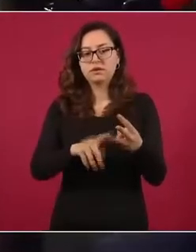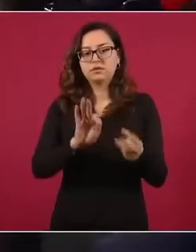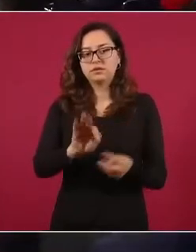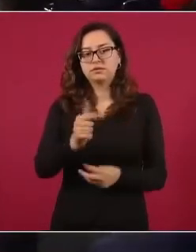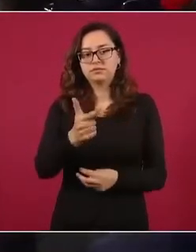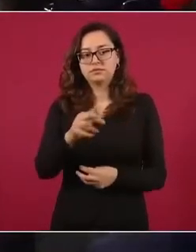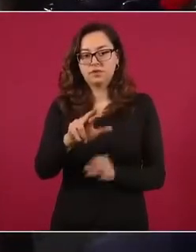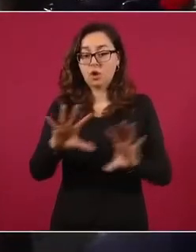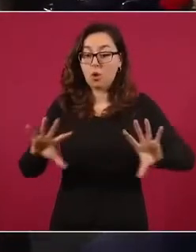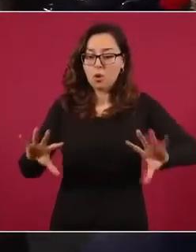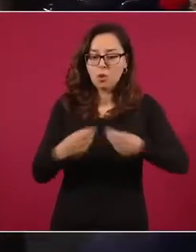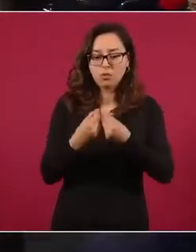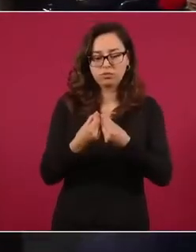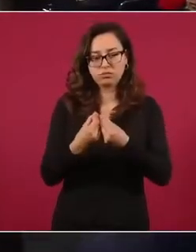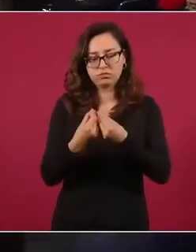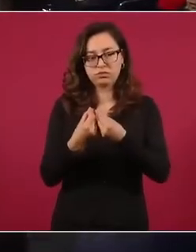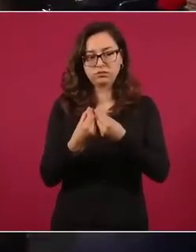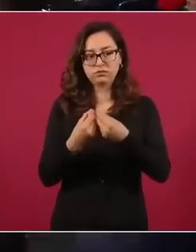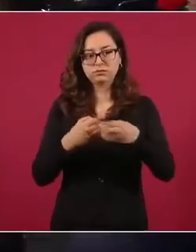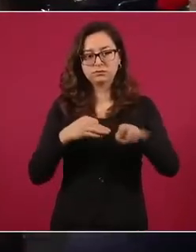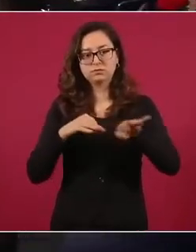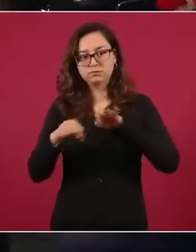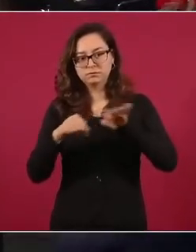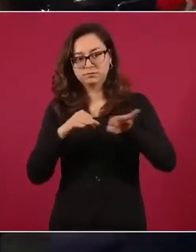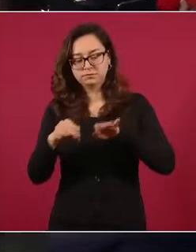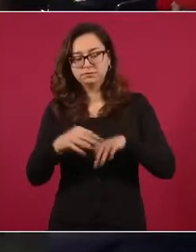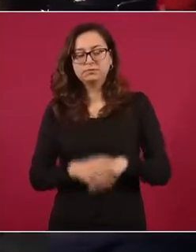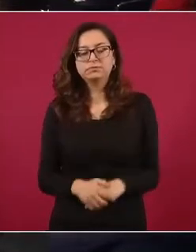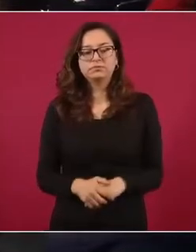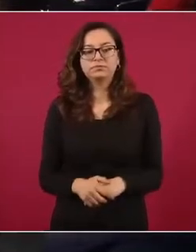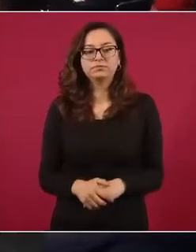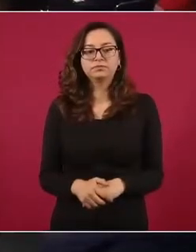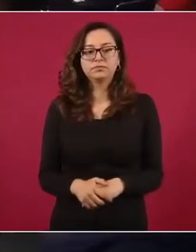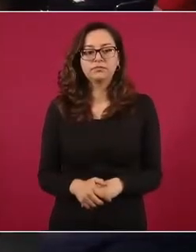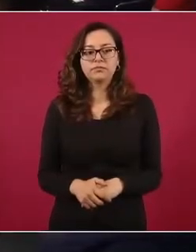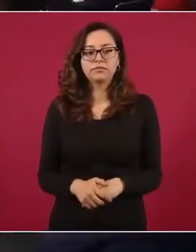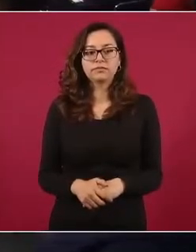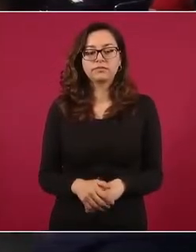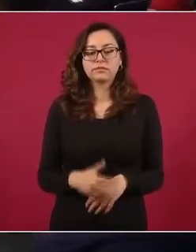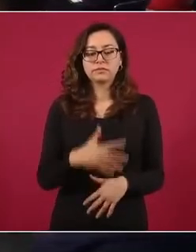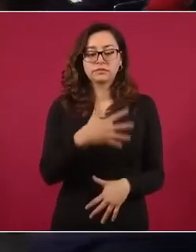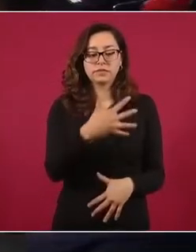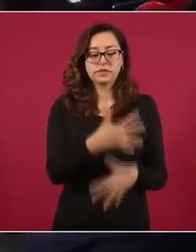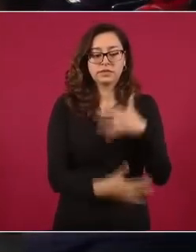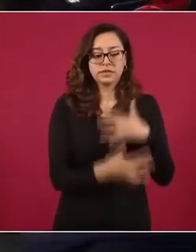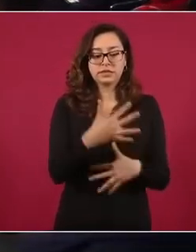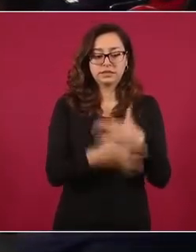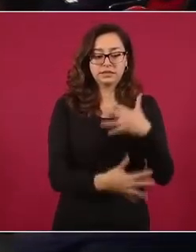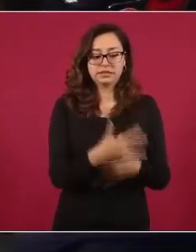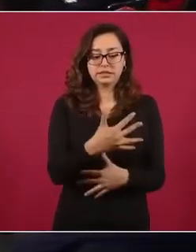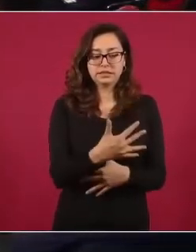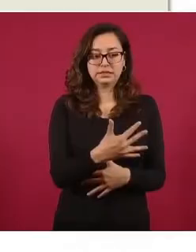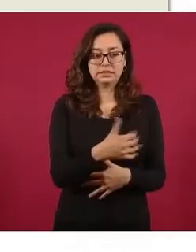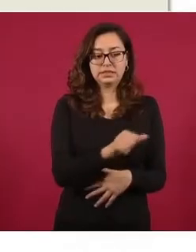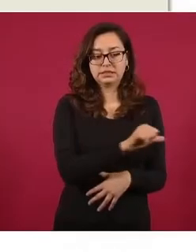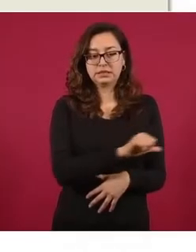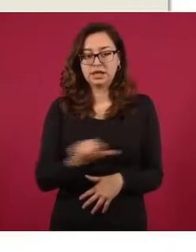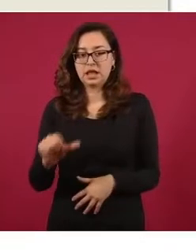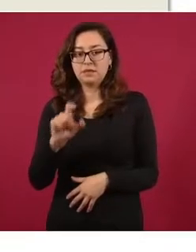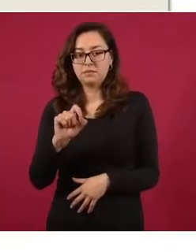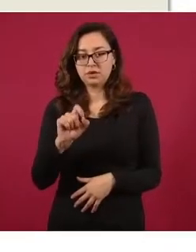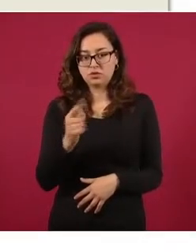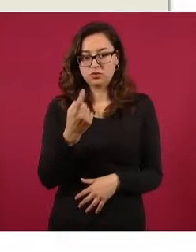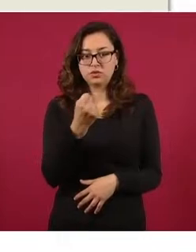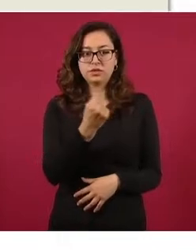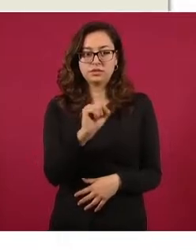Iniciamos con el reporte de detenidos. Durante el periodo del 15 al 21 de septiembre hubo